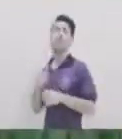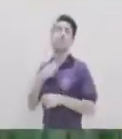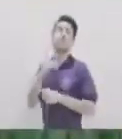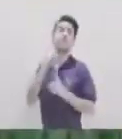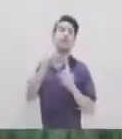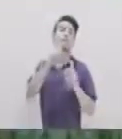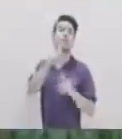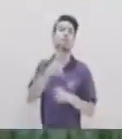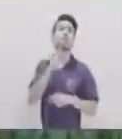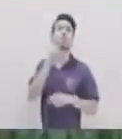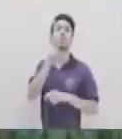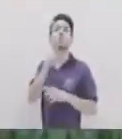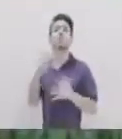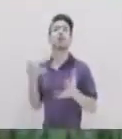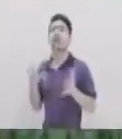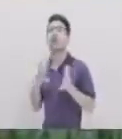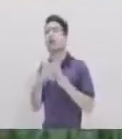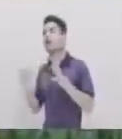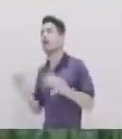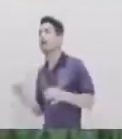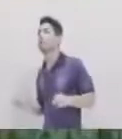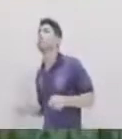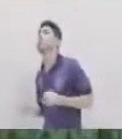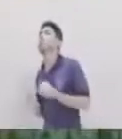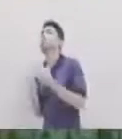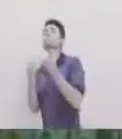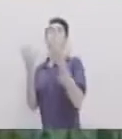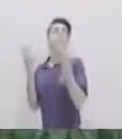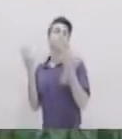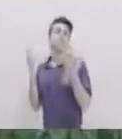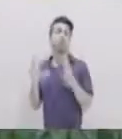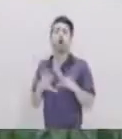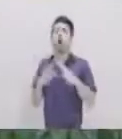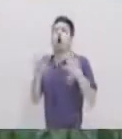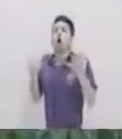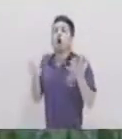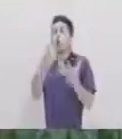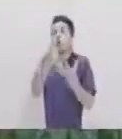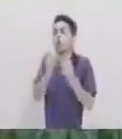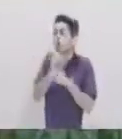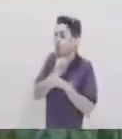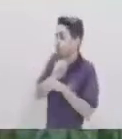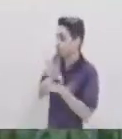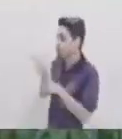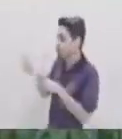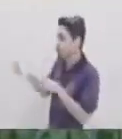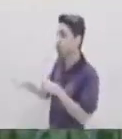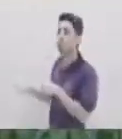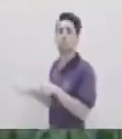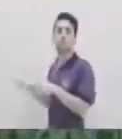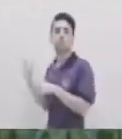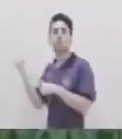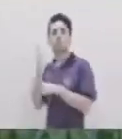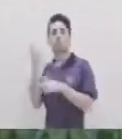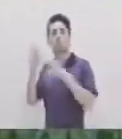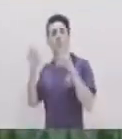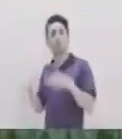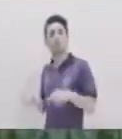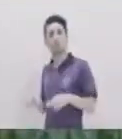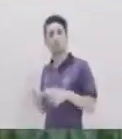Ahora yo te pregunto ¿A quién inspiras? ¿Cómo inspiras? ¿Cómo tú te proyectas Con los demás? ¿Qué